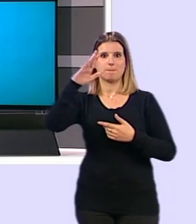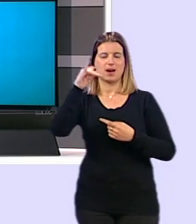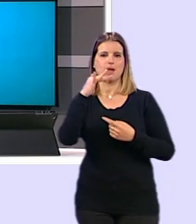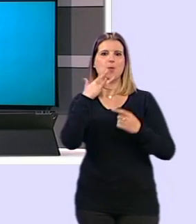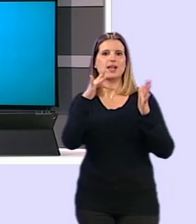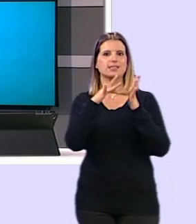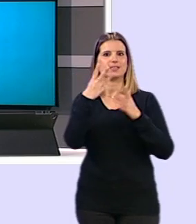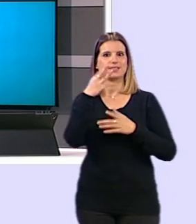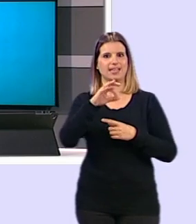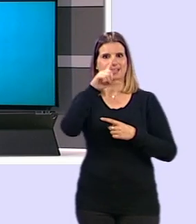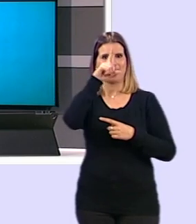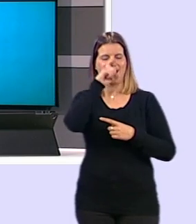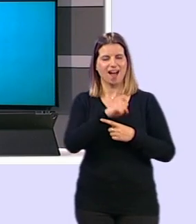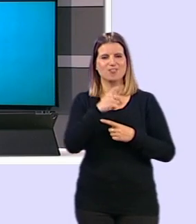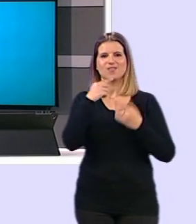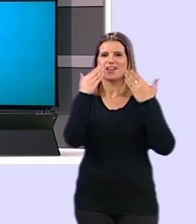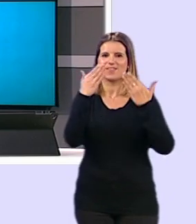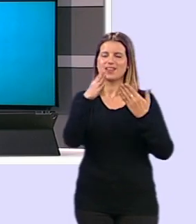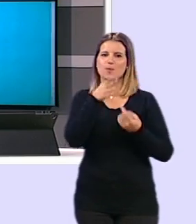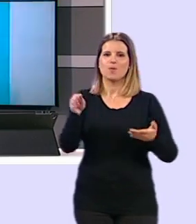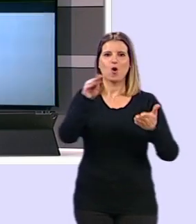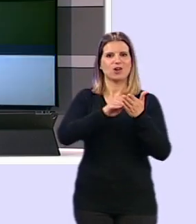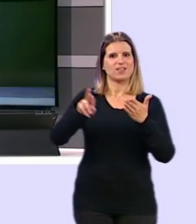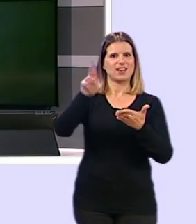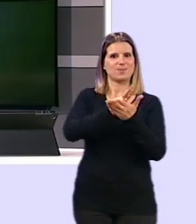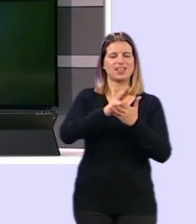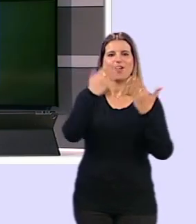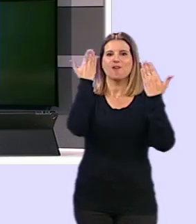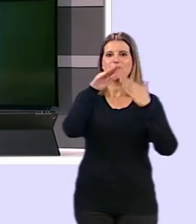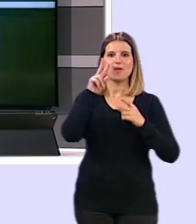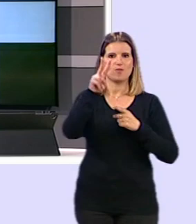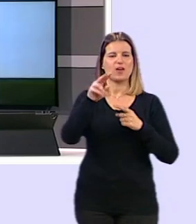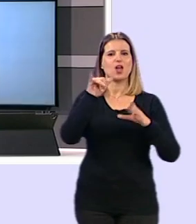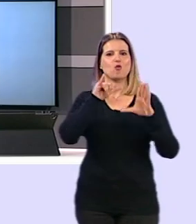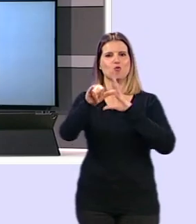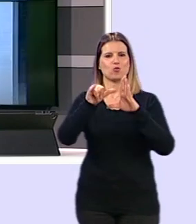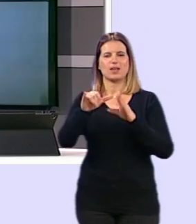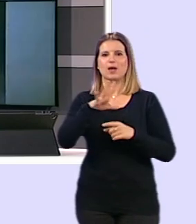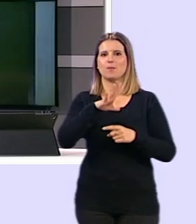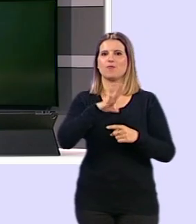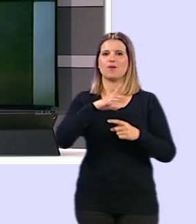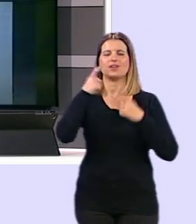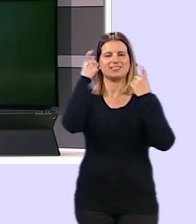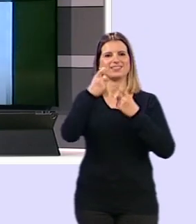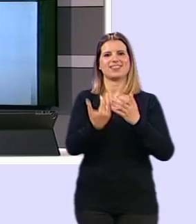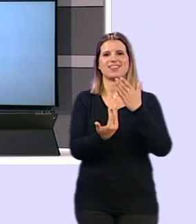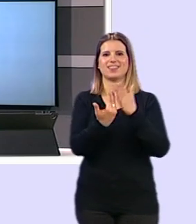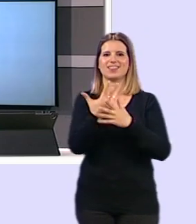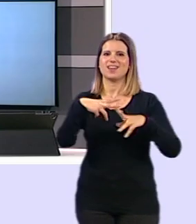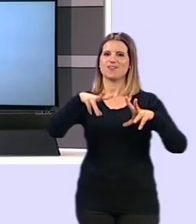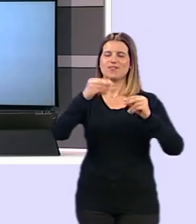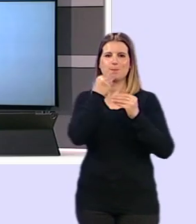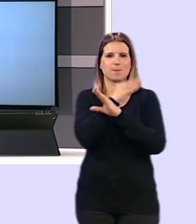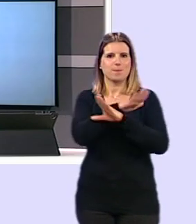felicidades ahora sí pueden ver este informativo de nuevo tanto en Facebook como en YouTube por favor traten de terminar el día de la mejor